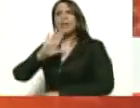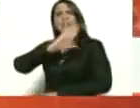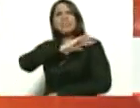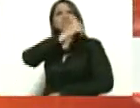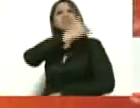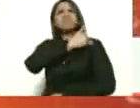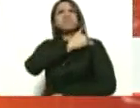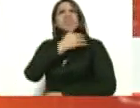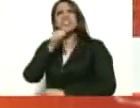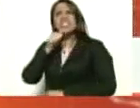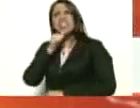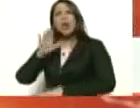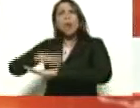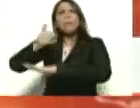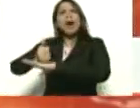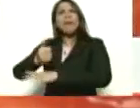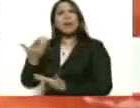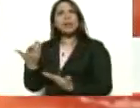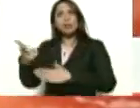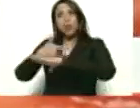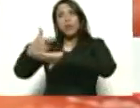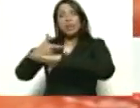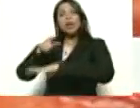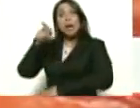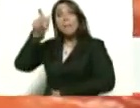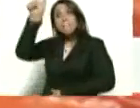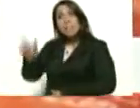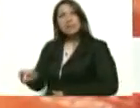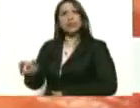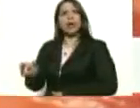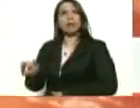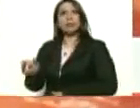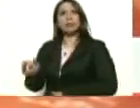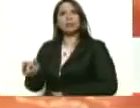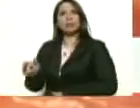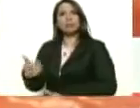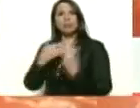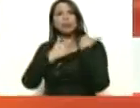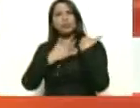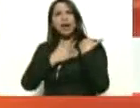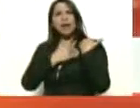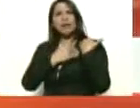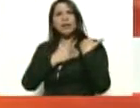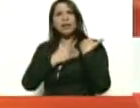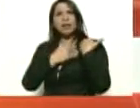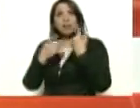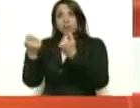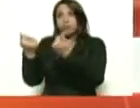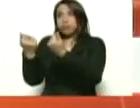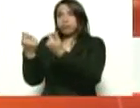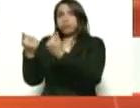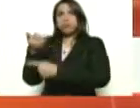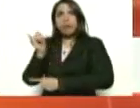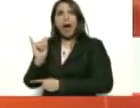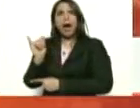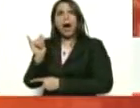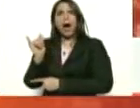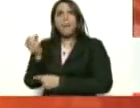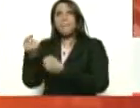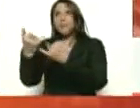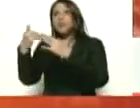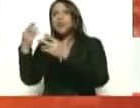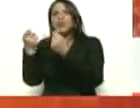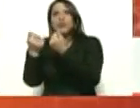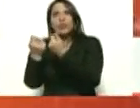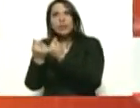responsable. Es su personal lo responsable. Se maneja mucho billete en esas academias. ¿Quién sabe